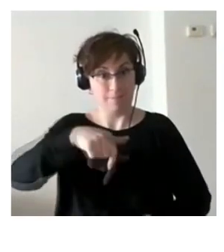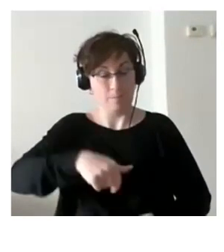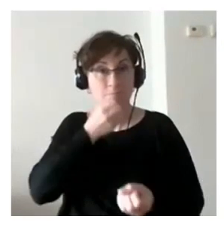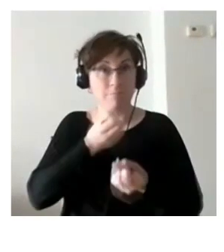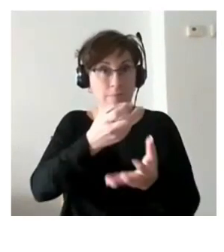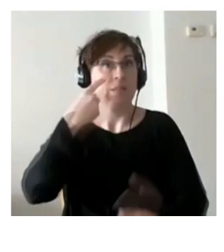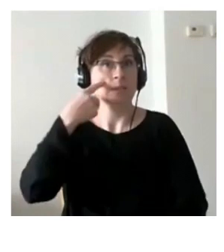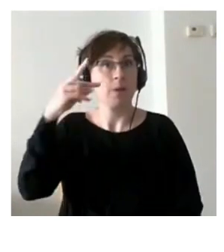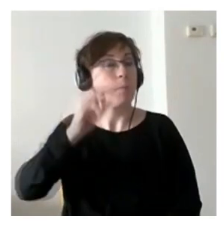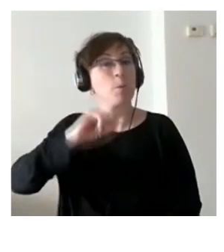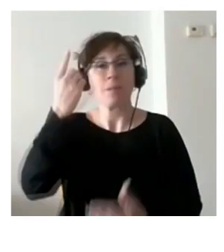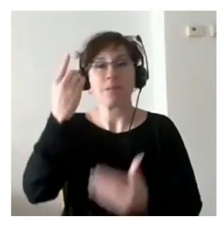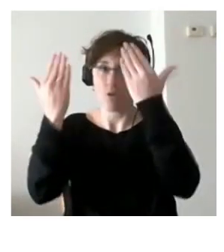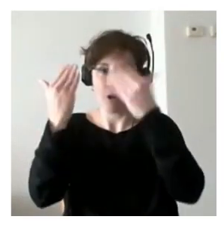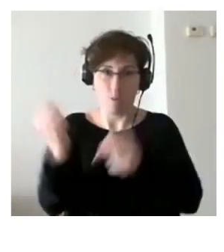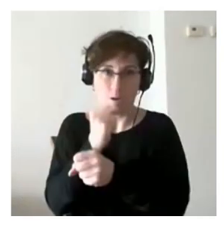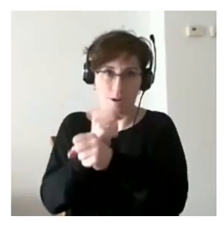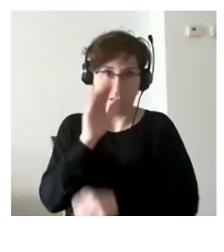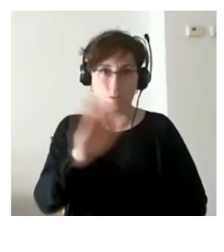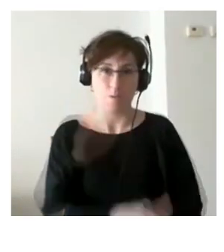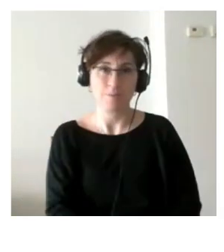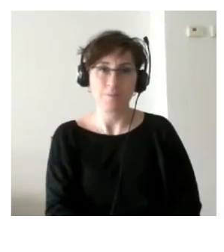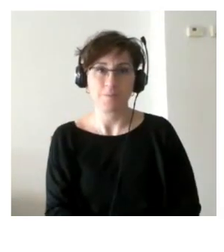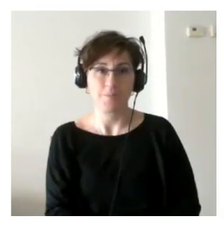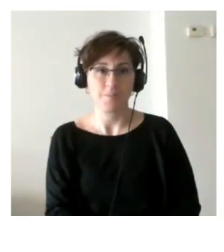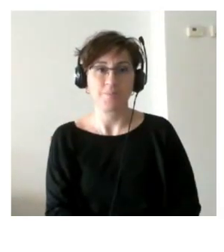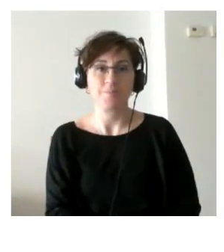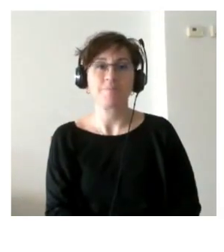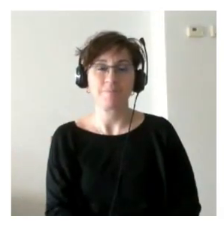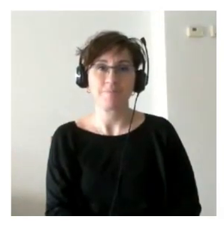enhorabuena por vuestro trabajo no gracias no vosotros siempre gracias